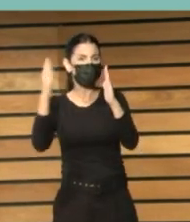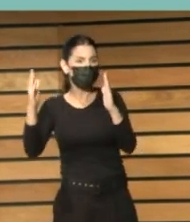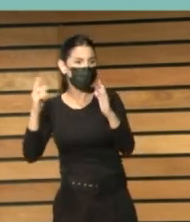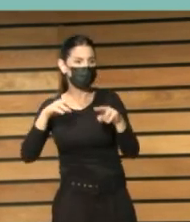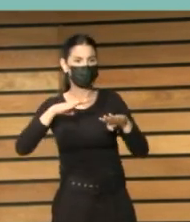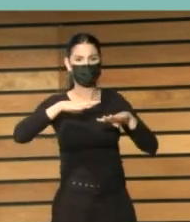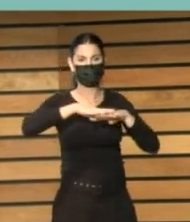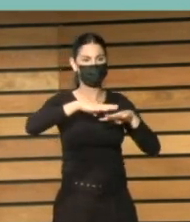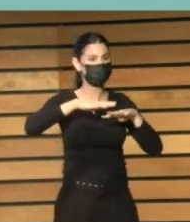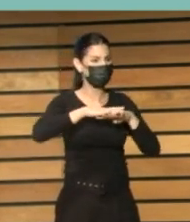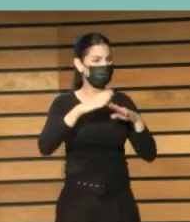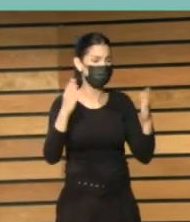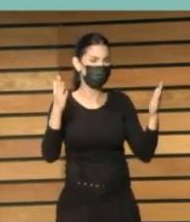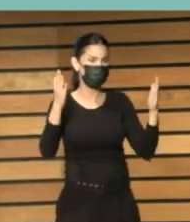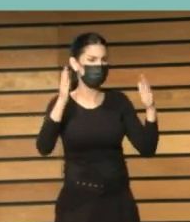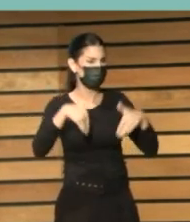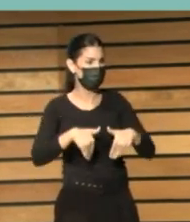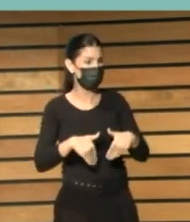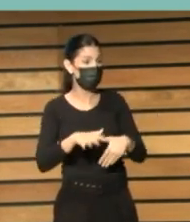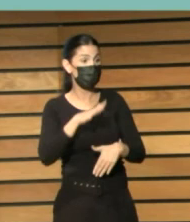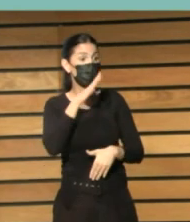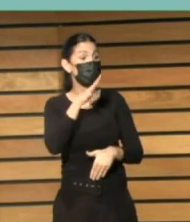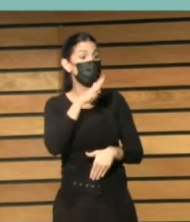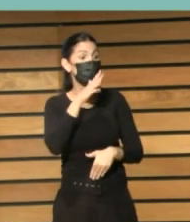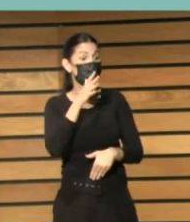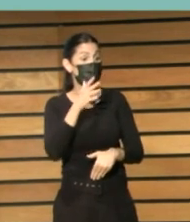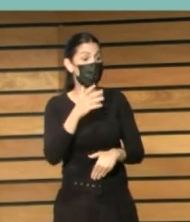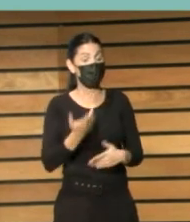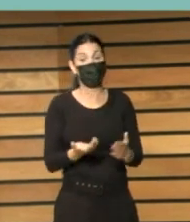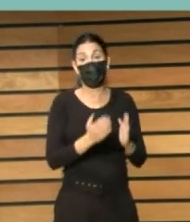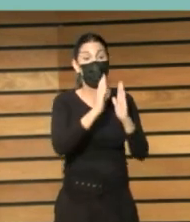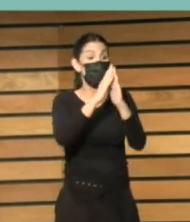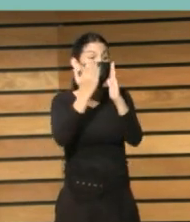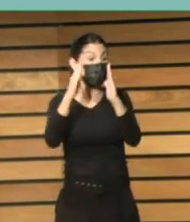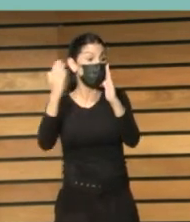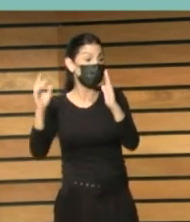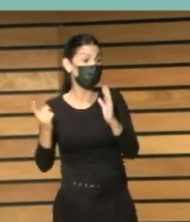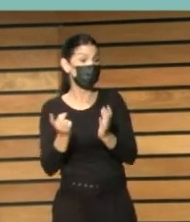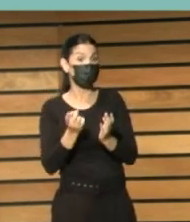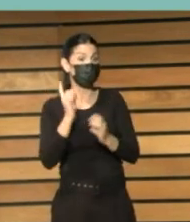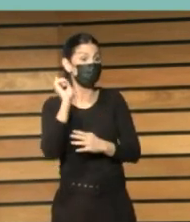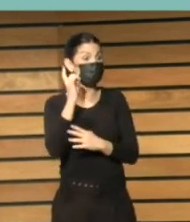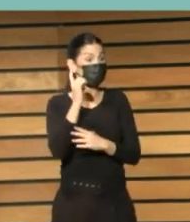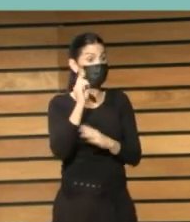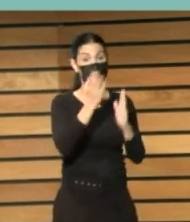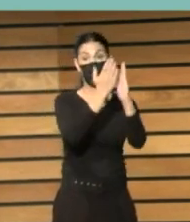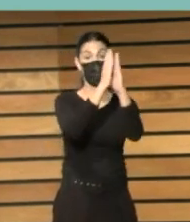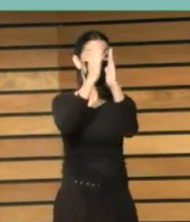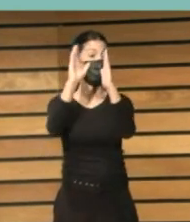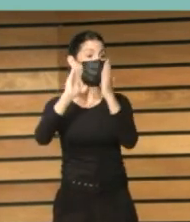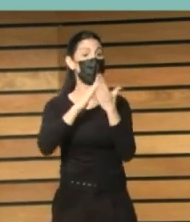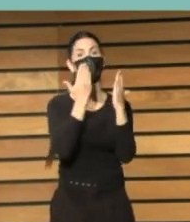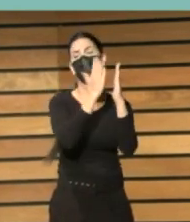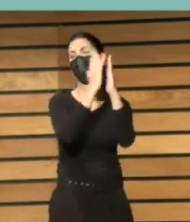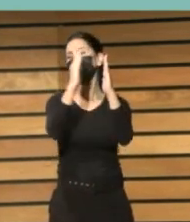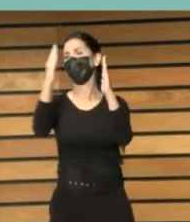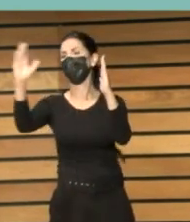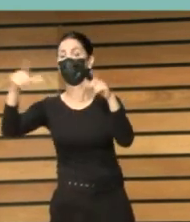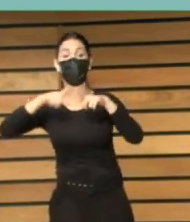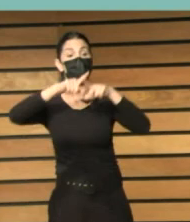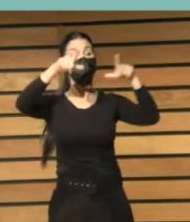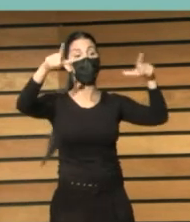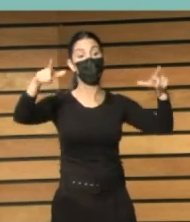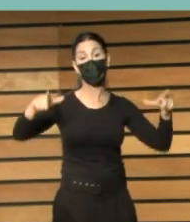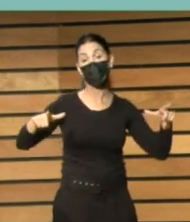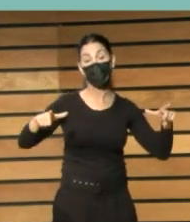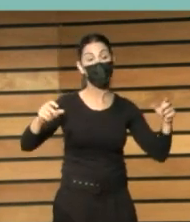porque no puede ser una biblioteca solo un conjunto una colección de libros y un local mejor o